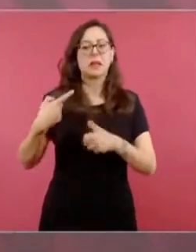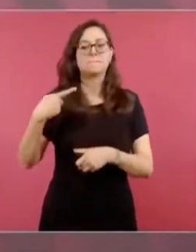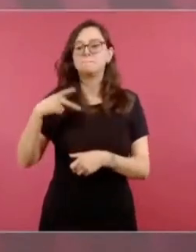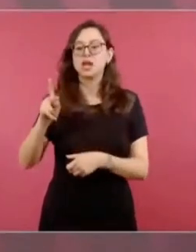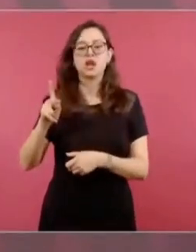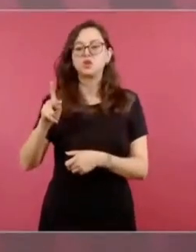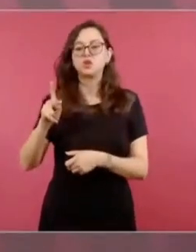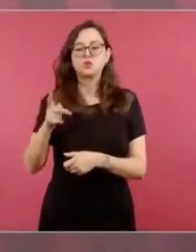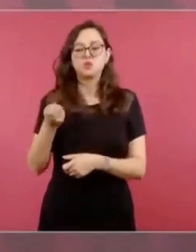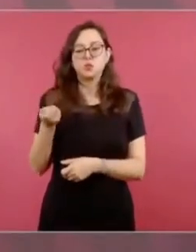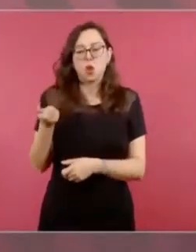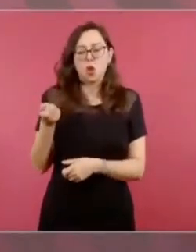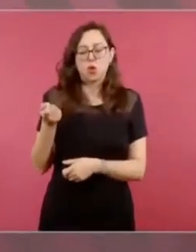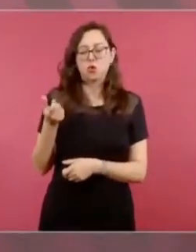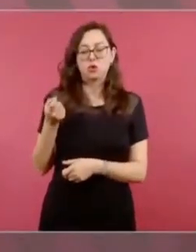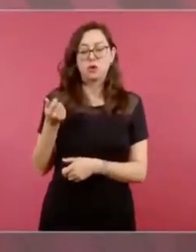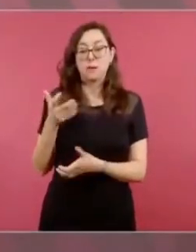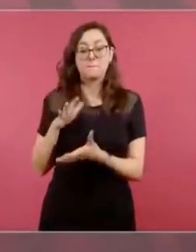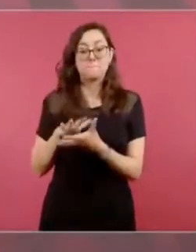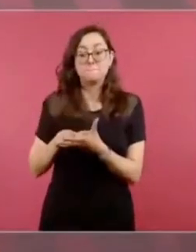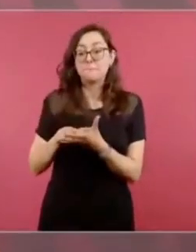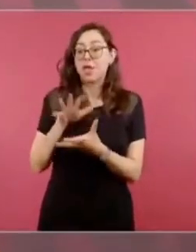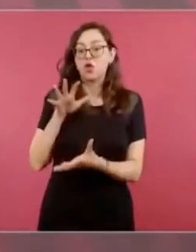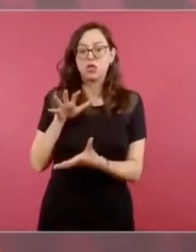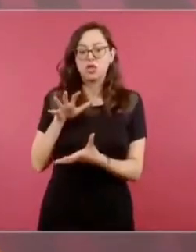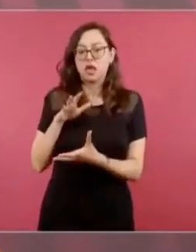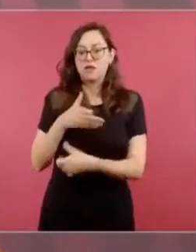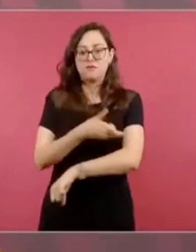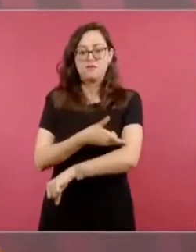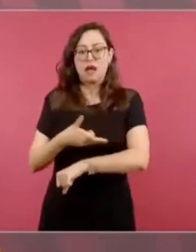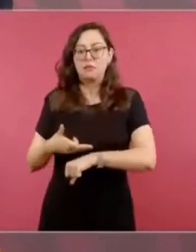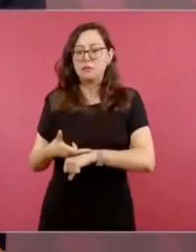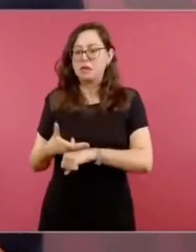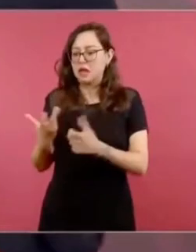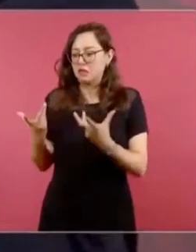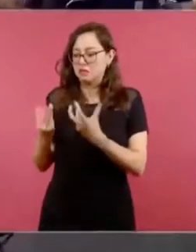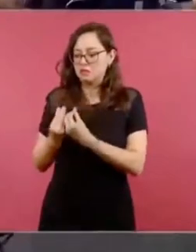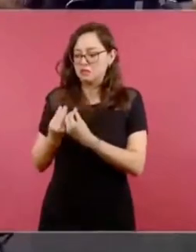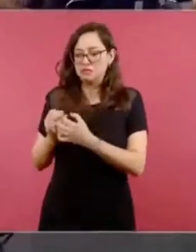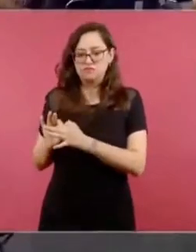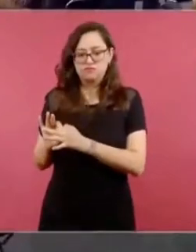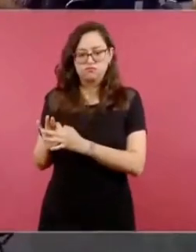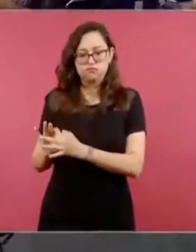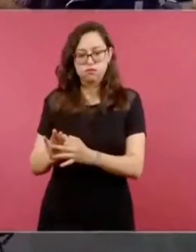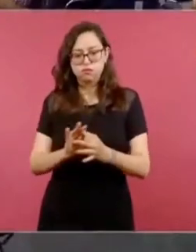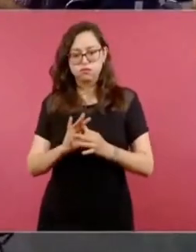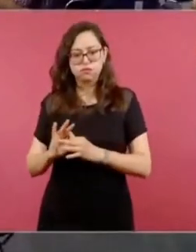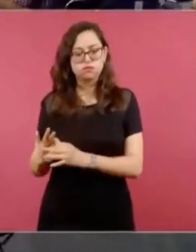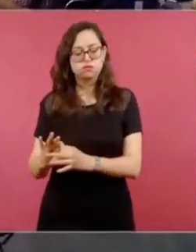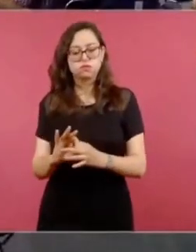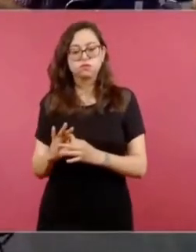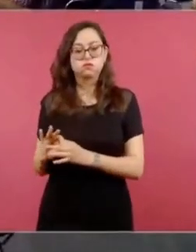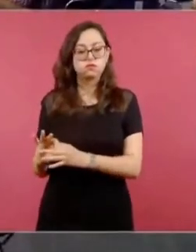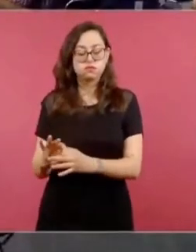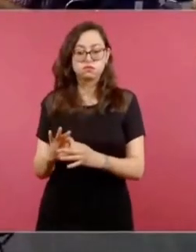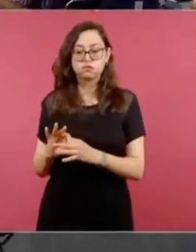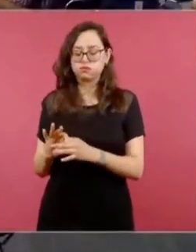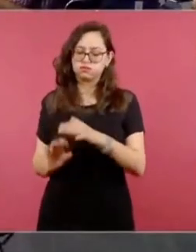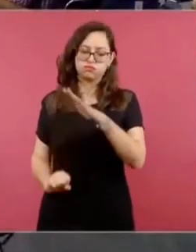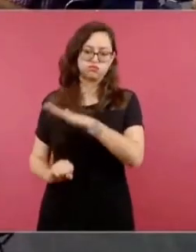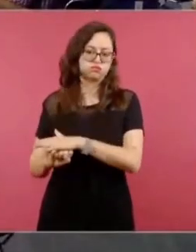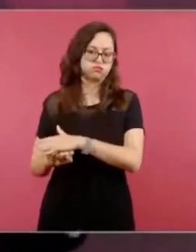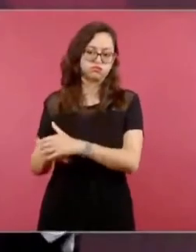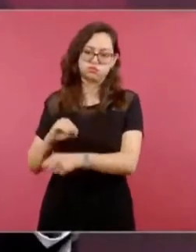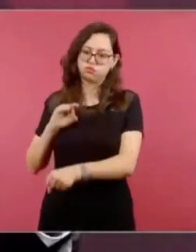cultural, de que la familia se mantiene muy unida, no se desintegra y es la principal